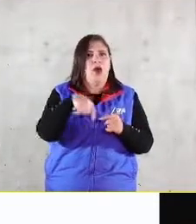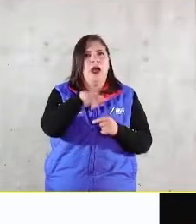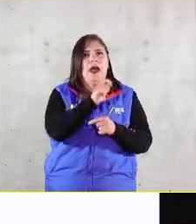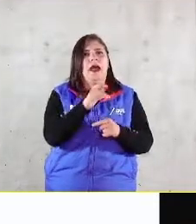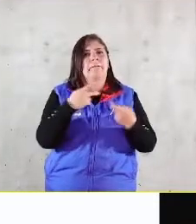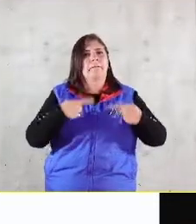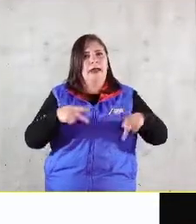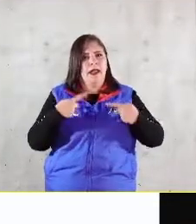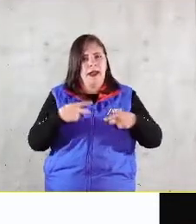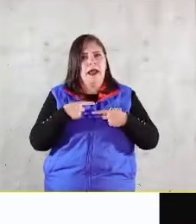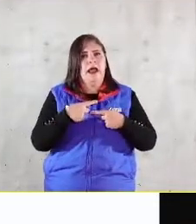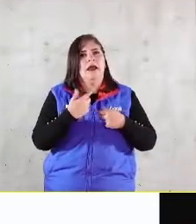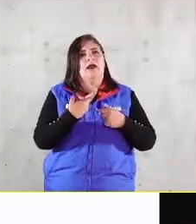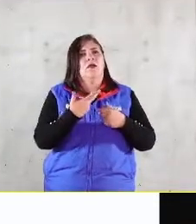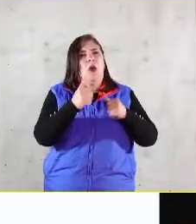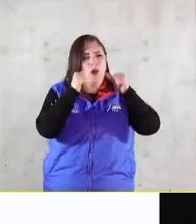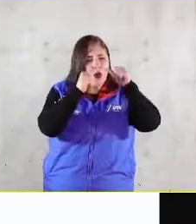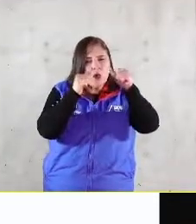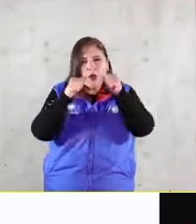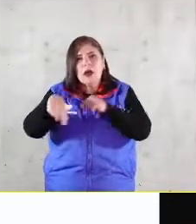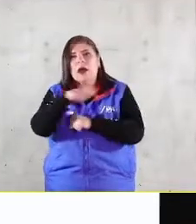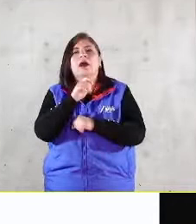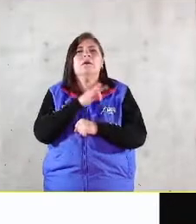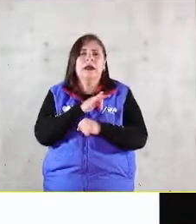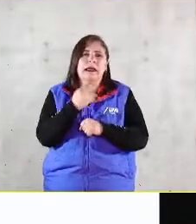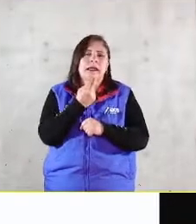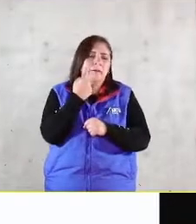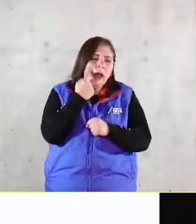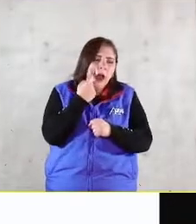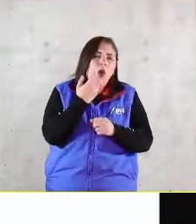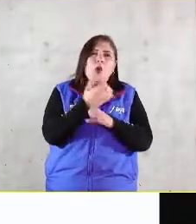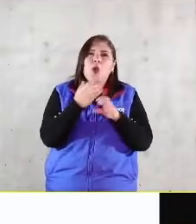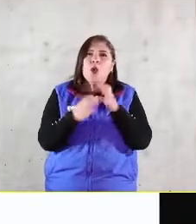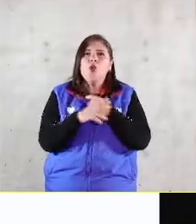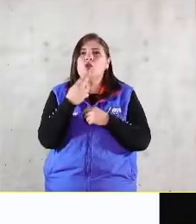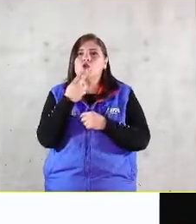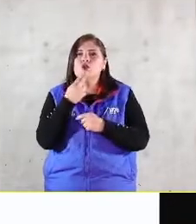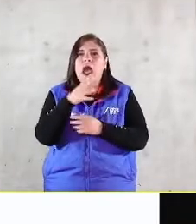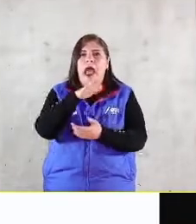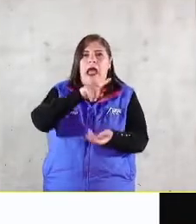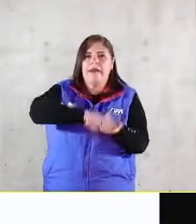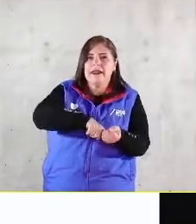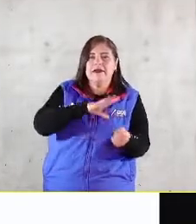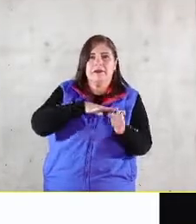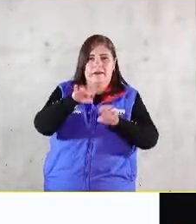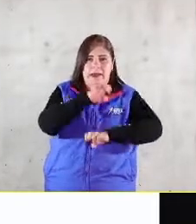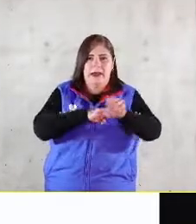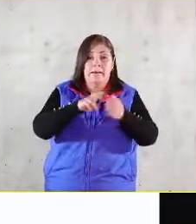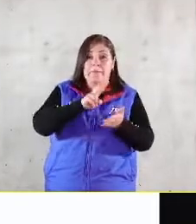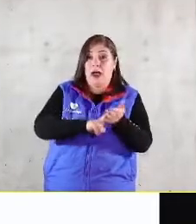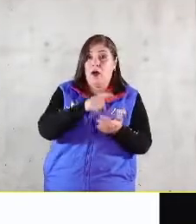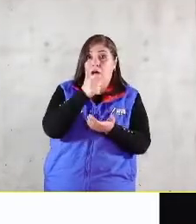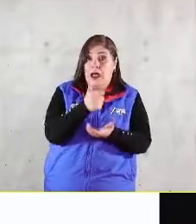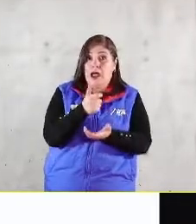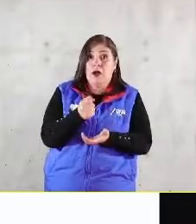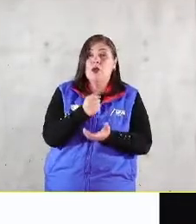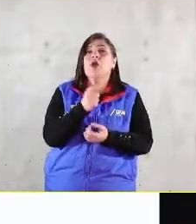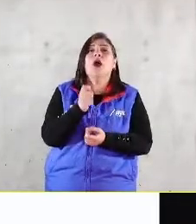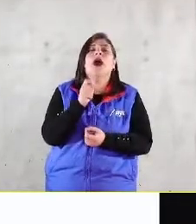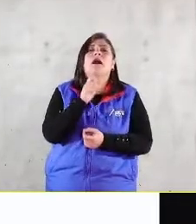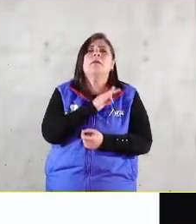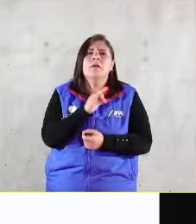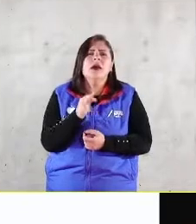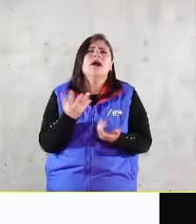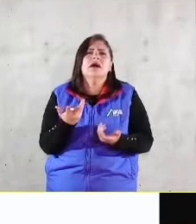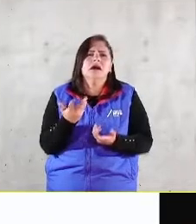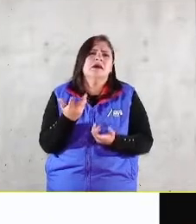económico que se registra en la utilidad que generamos en la empresa. Ese valor económico se genera si es que le